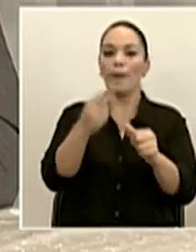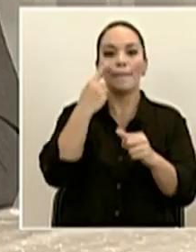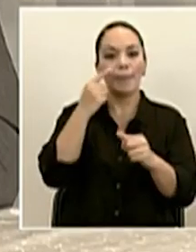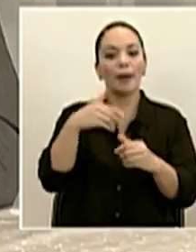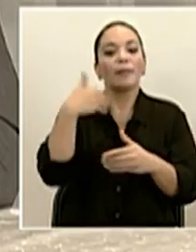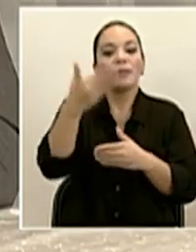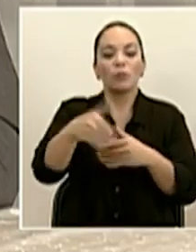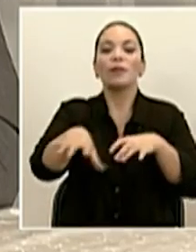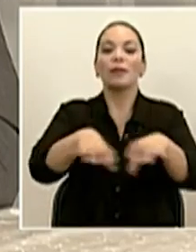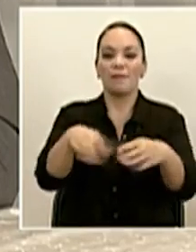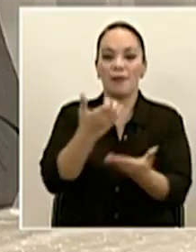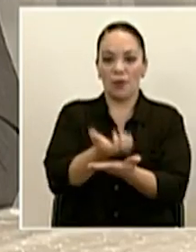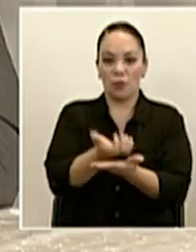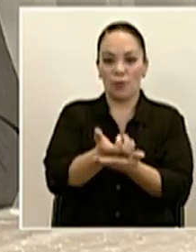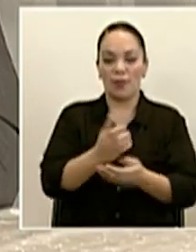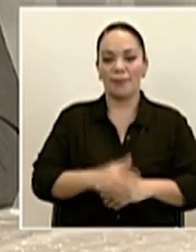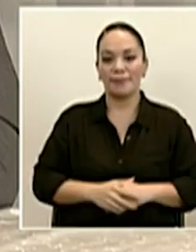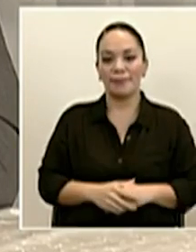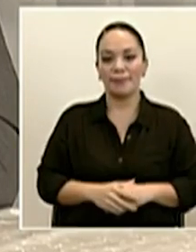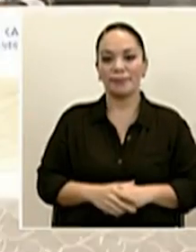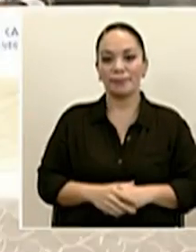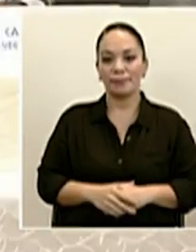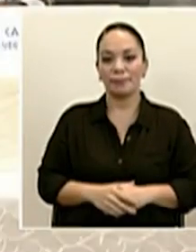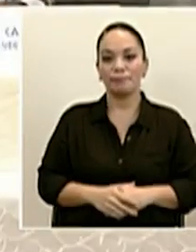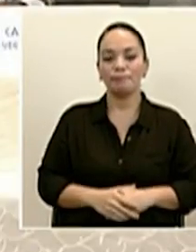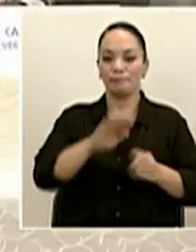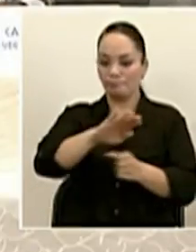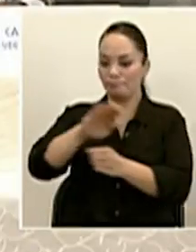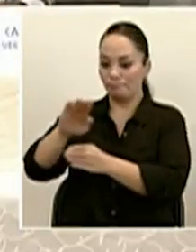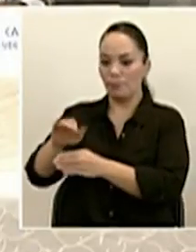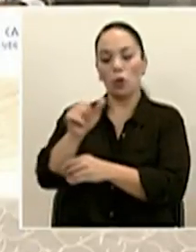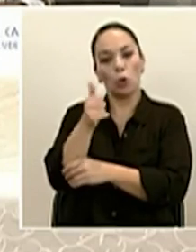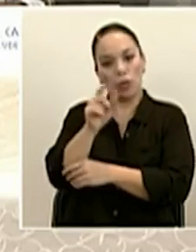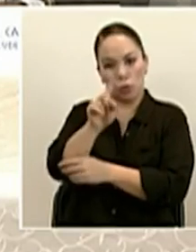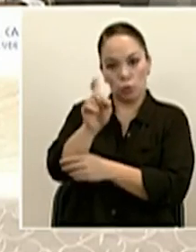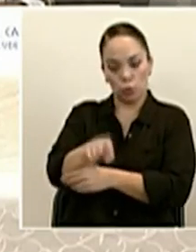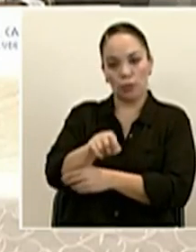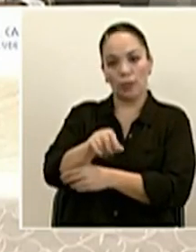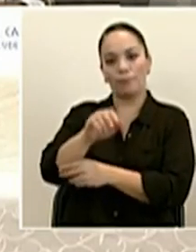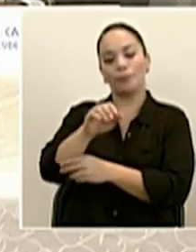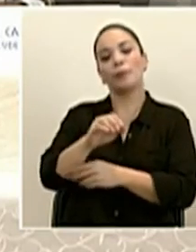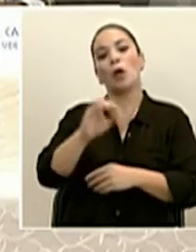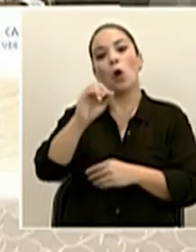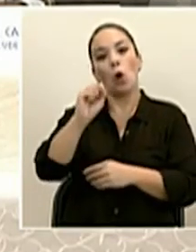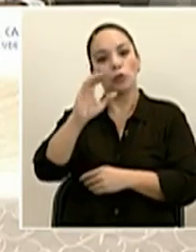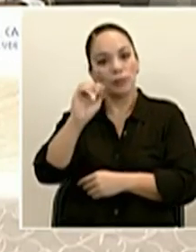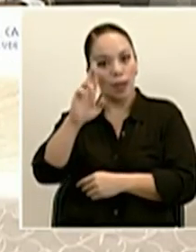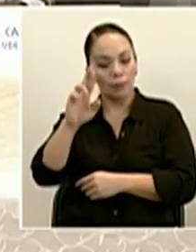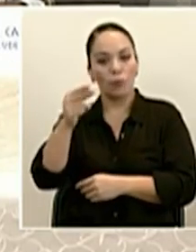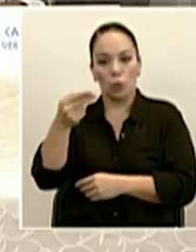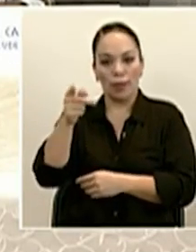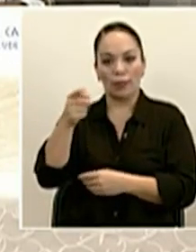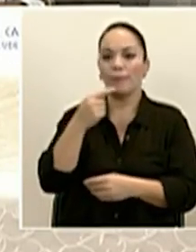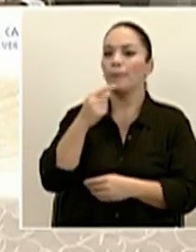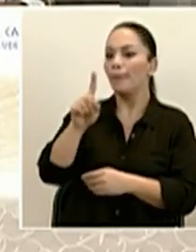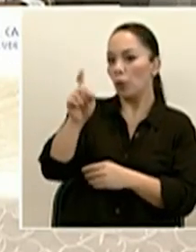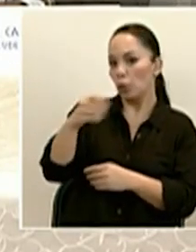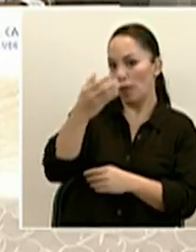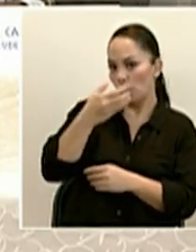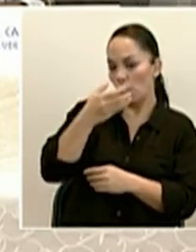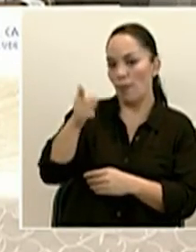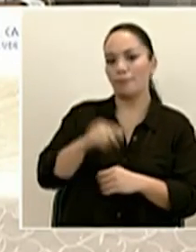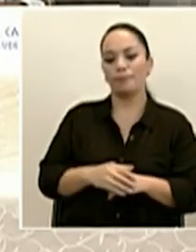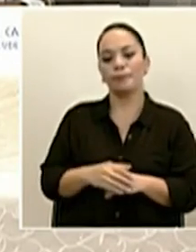reactivar la economía. La siguiente consulta la realiza Oscar Ugarte de Semanario Universidad. Don Román, habían